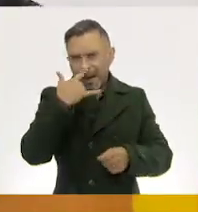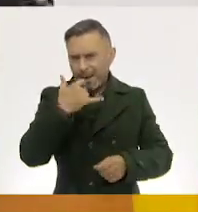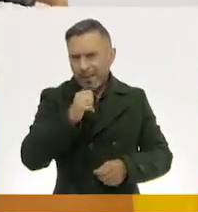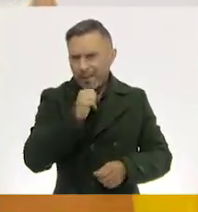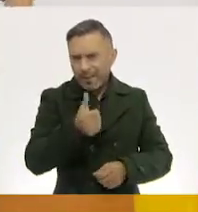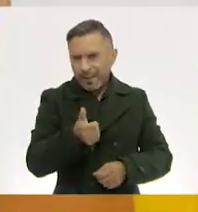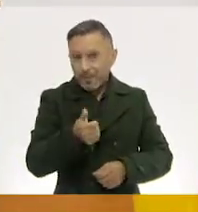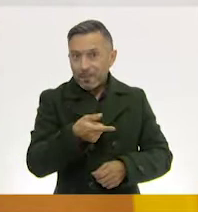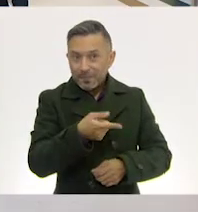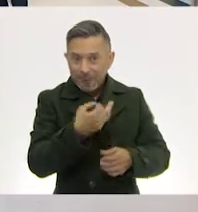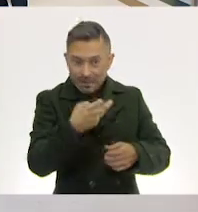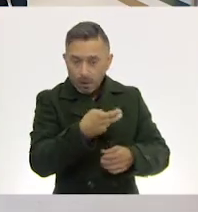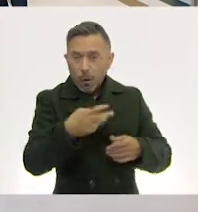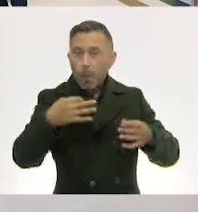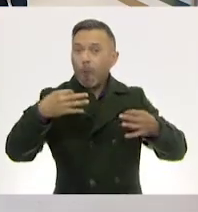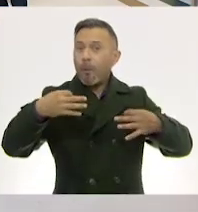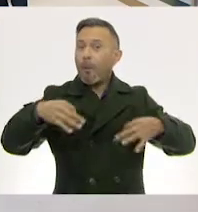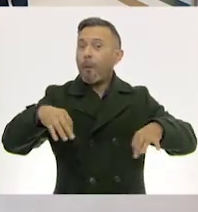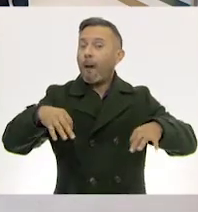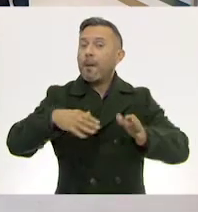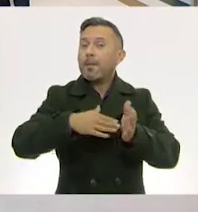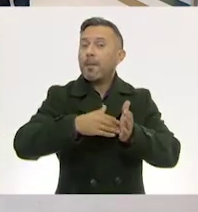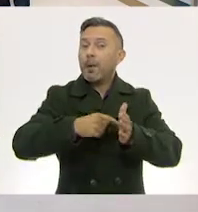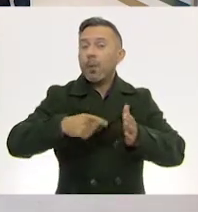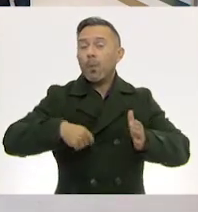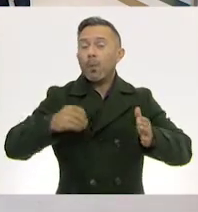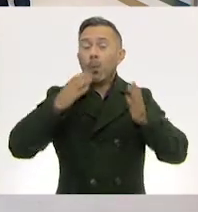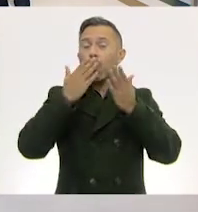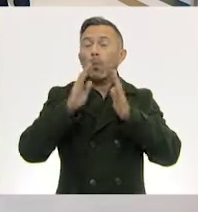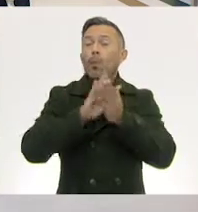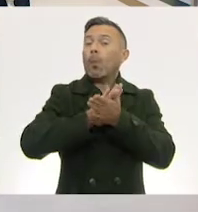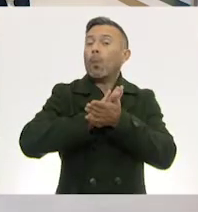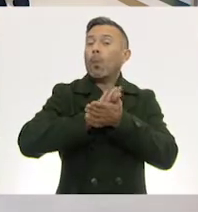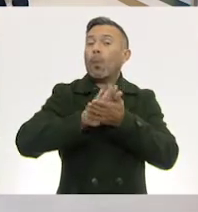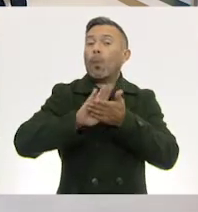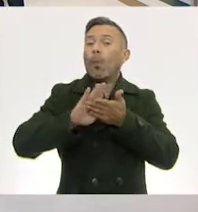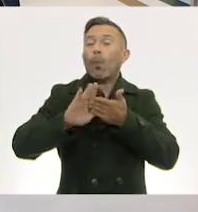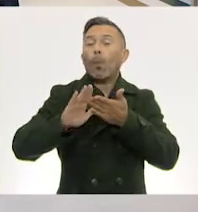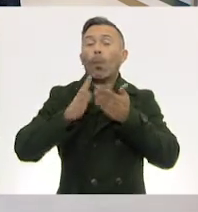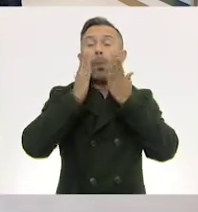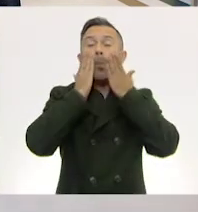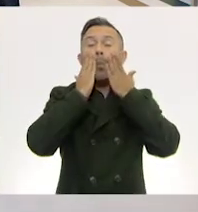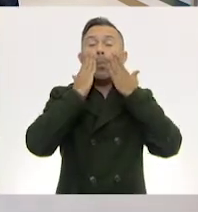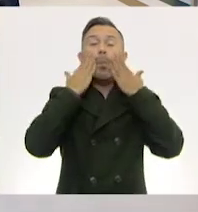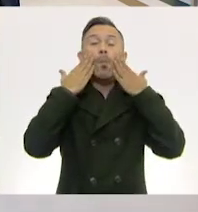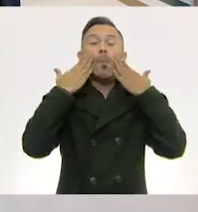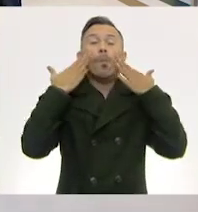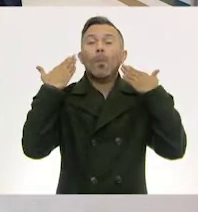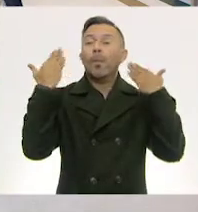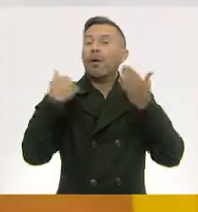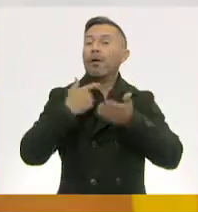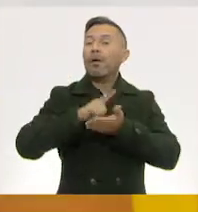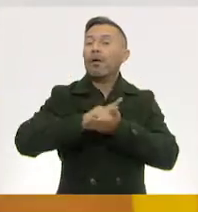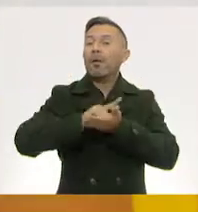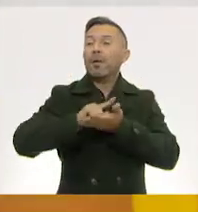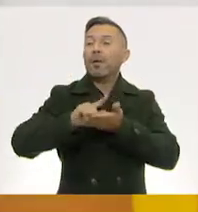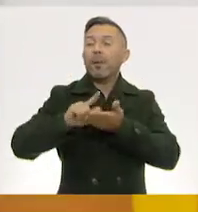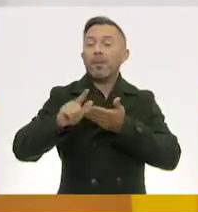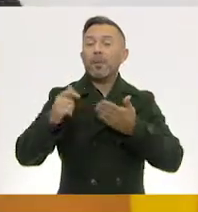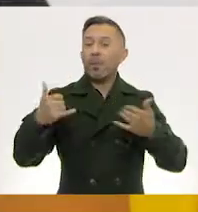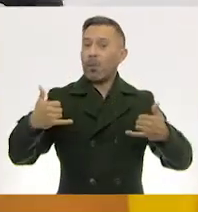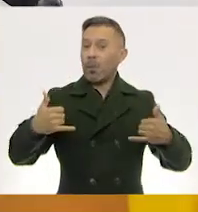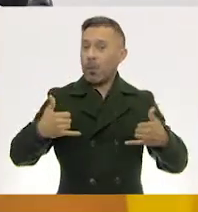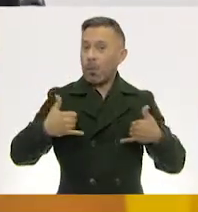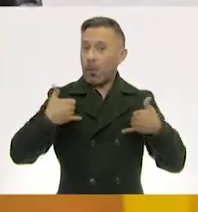hoja de papel muy estirada y limpia. Orgullosa de su juventud y de su